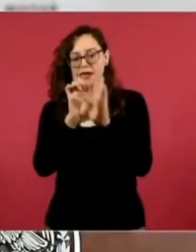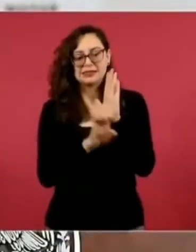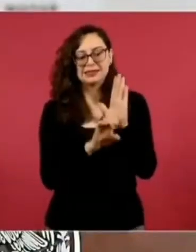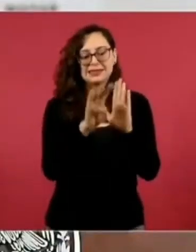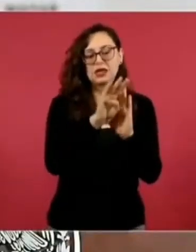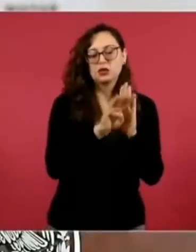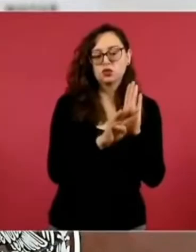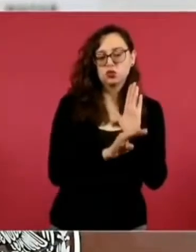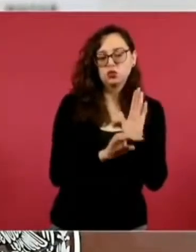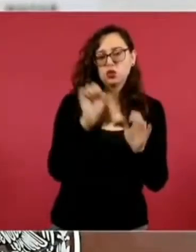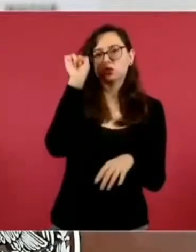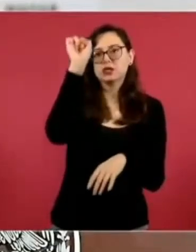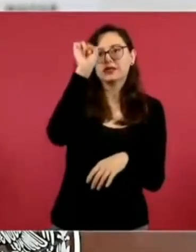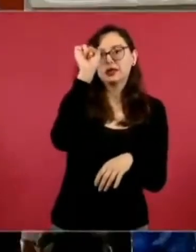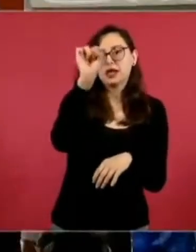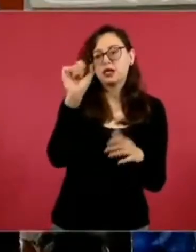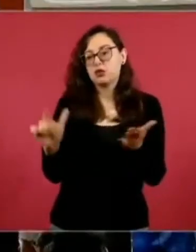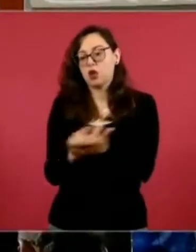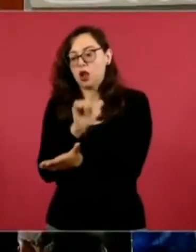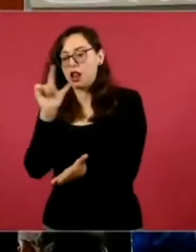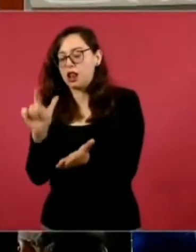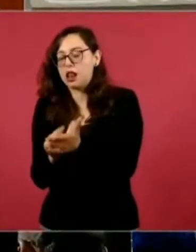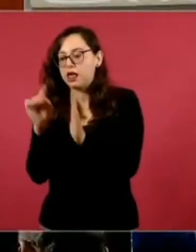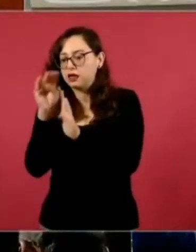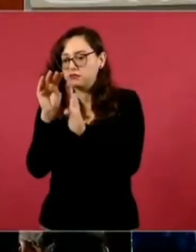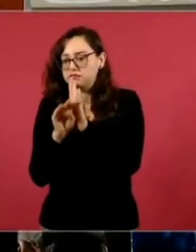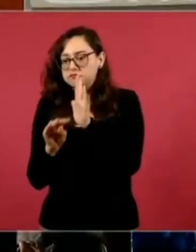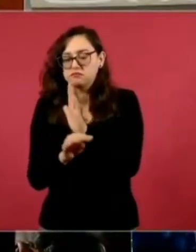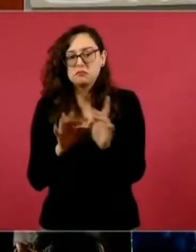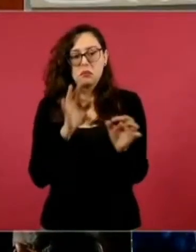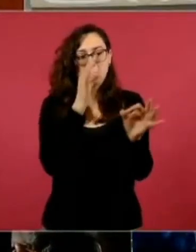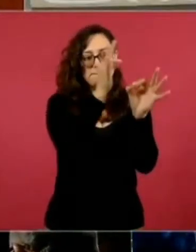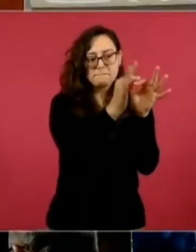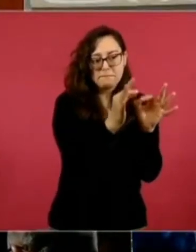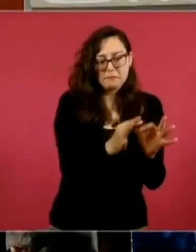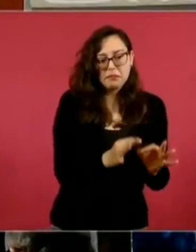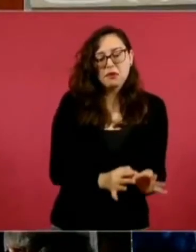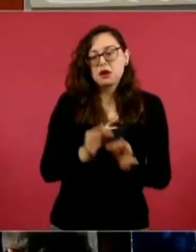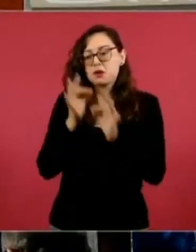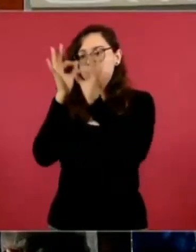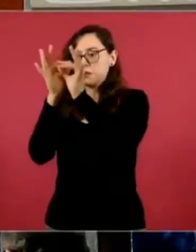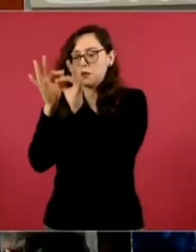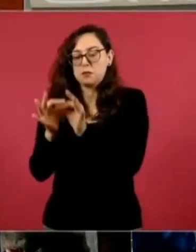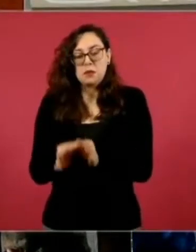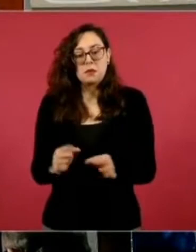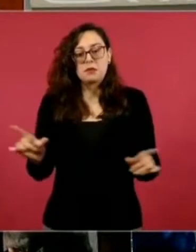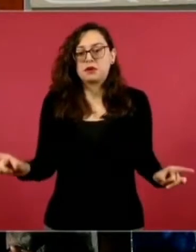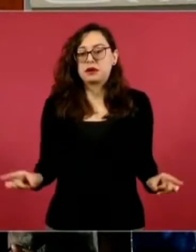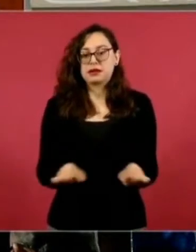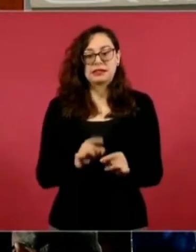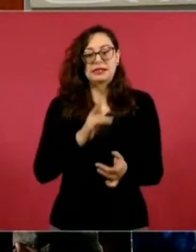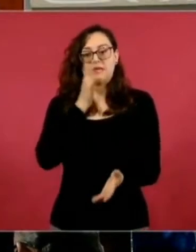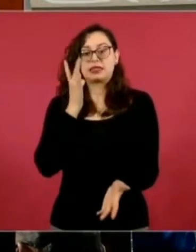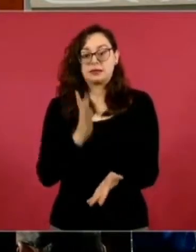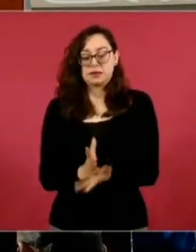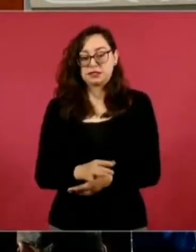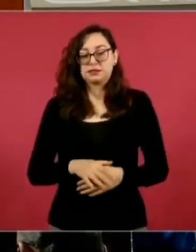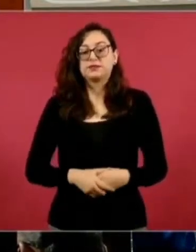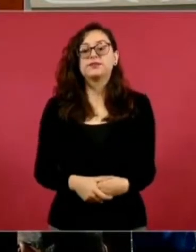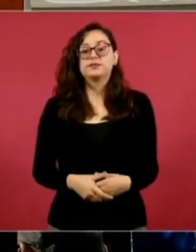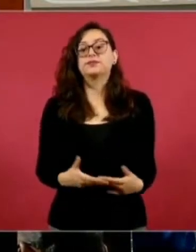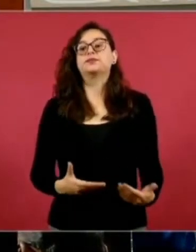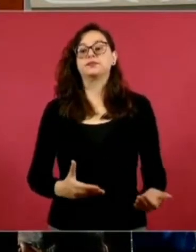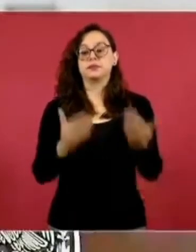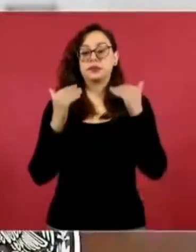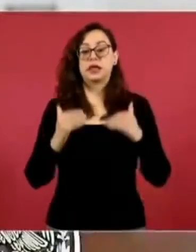de los sindicatos. Y bueno, pues también decirles que en cuanto a las elecciones seccionales del sindicato